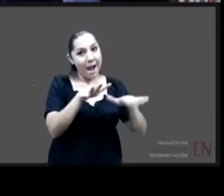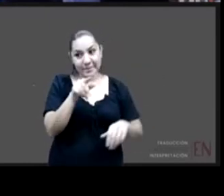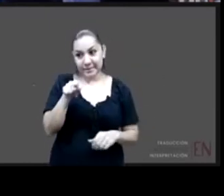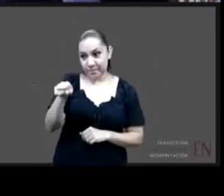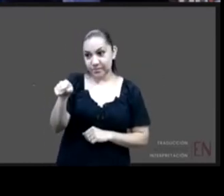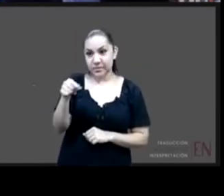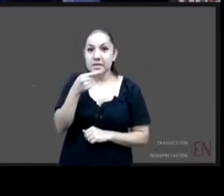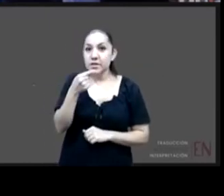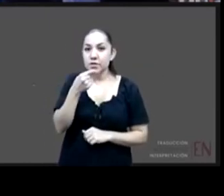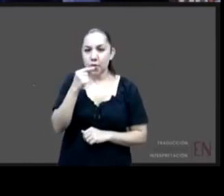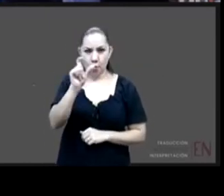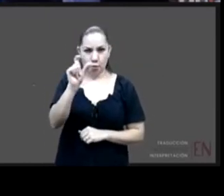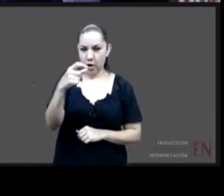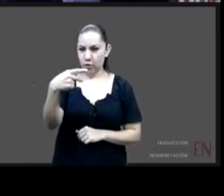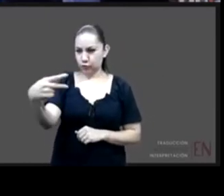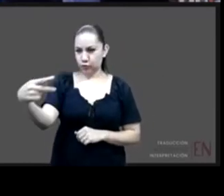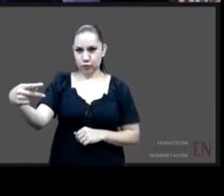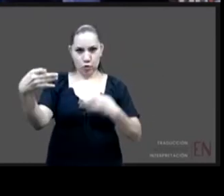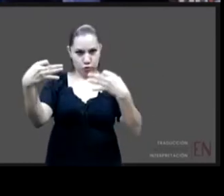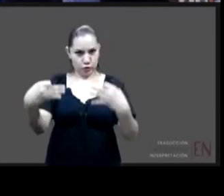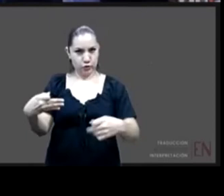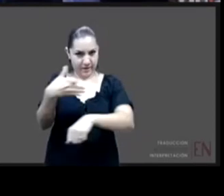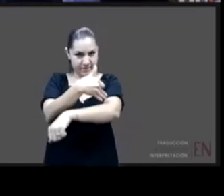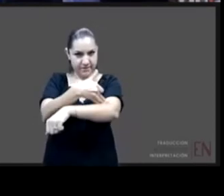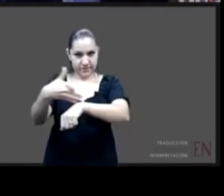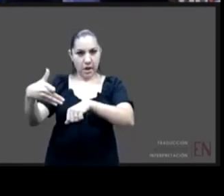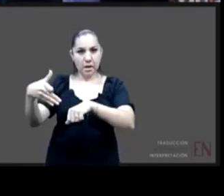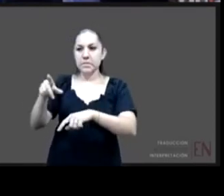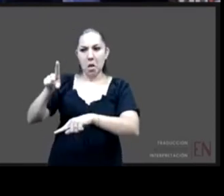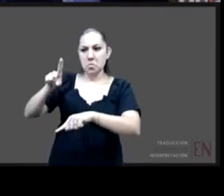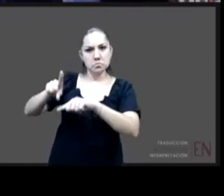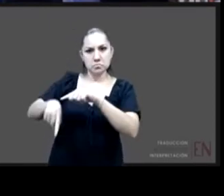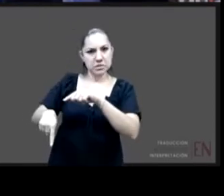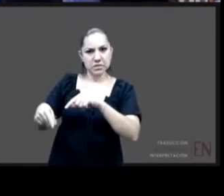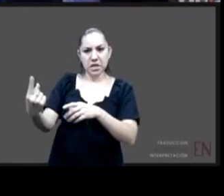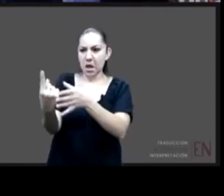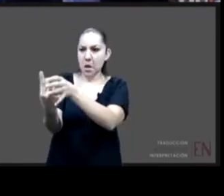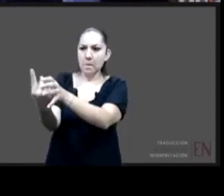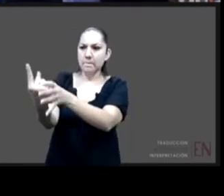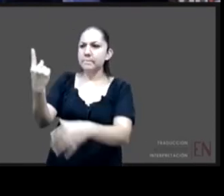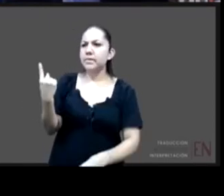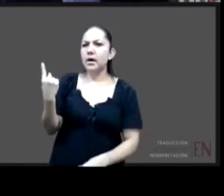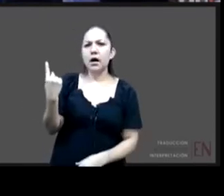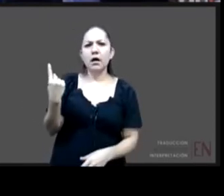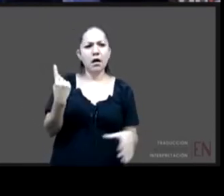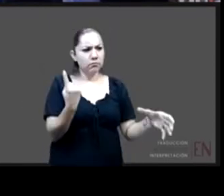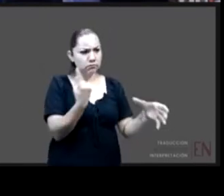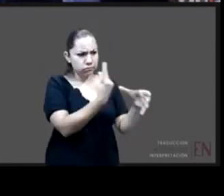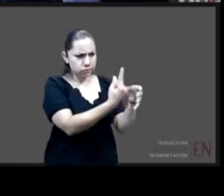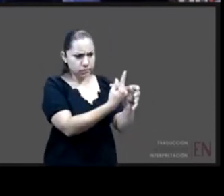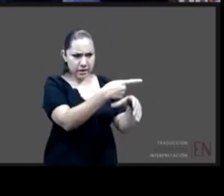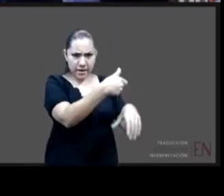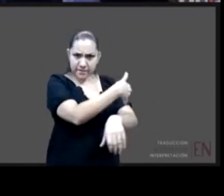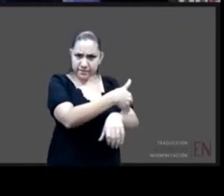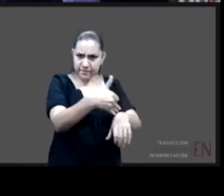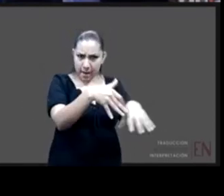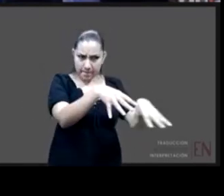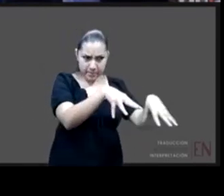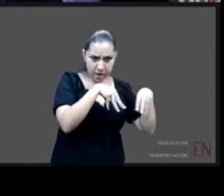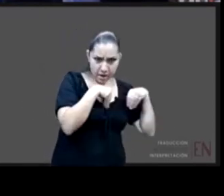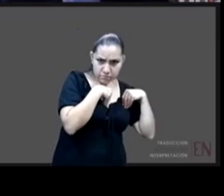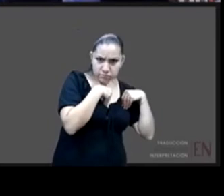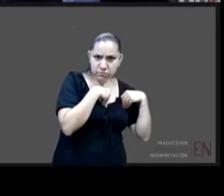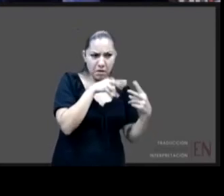que hemos encontrado es su institucionalización o el ingreso en una casa hogar en un